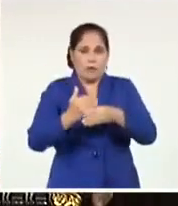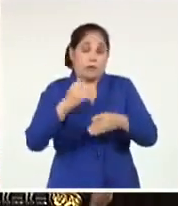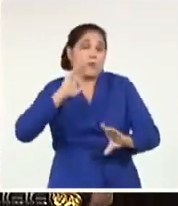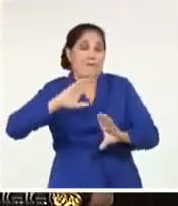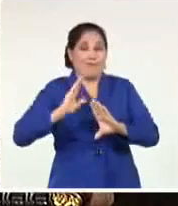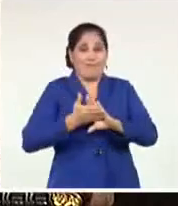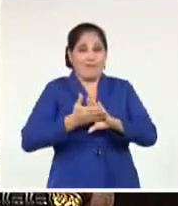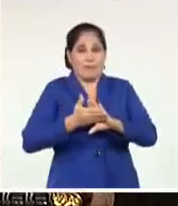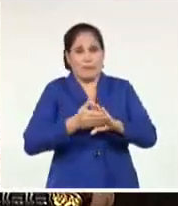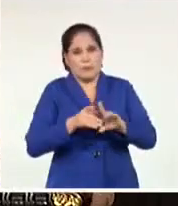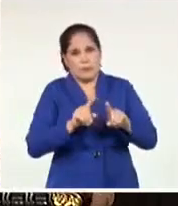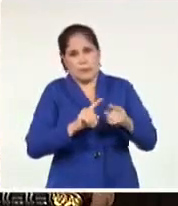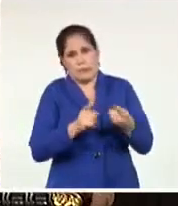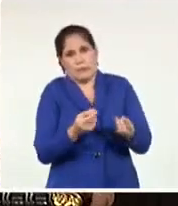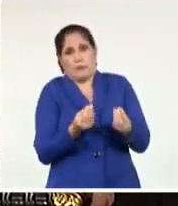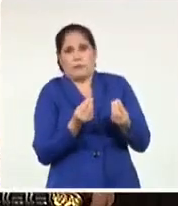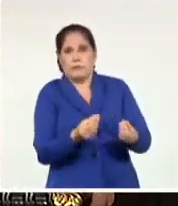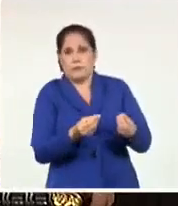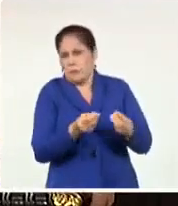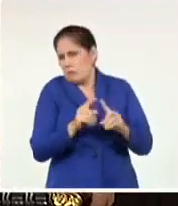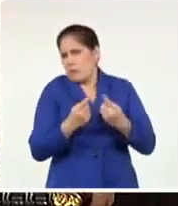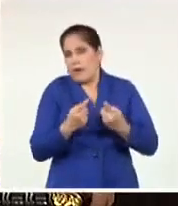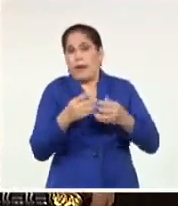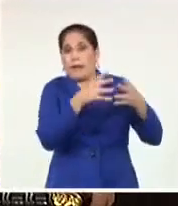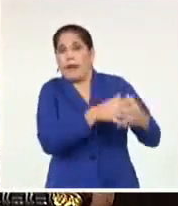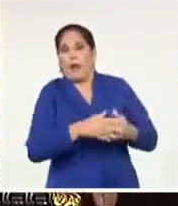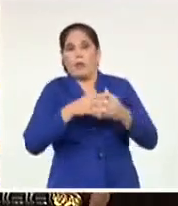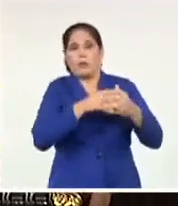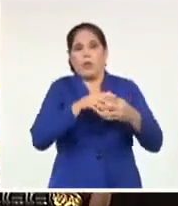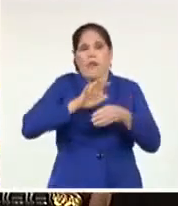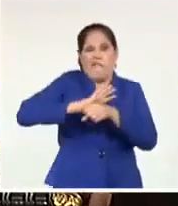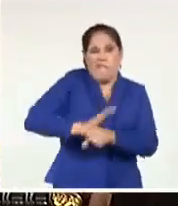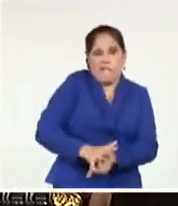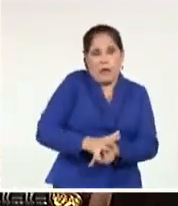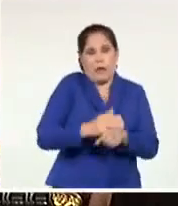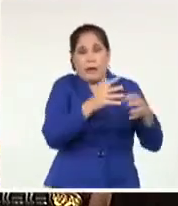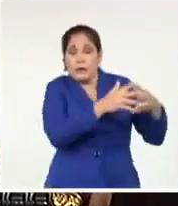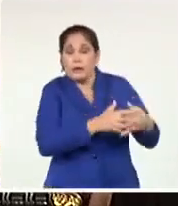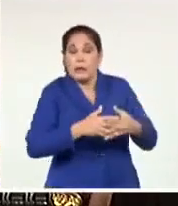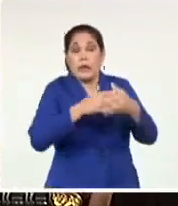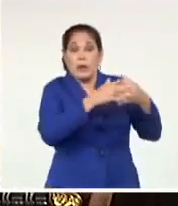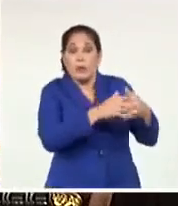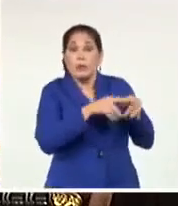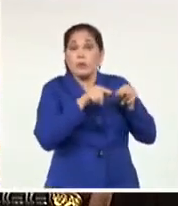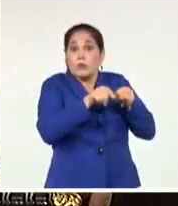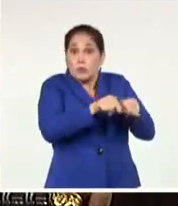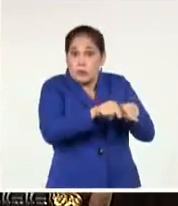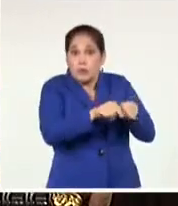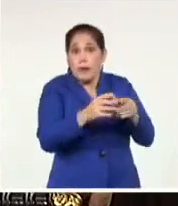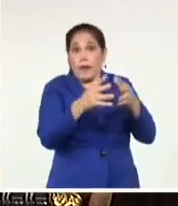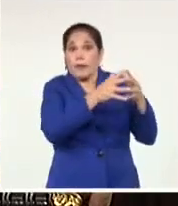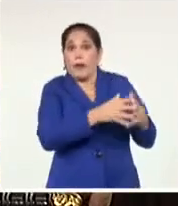sanciones del mundo. Está expuesta a que Estados Unidos la hunda. Estados Unidos juega,